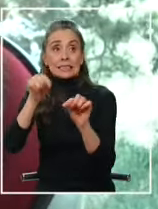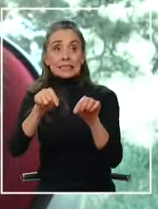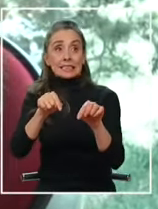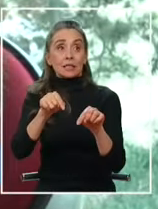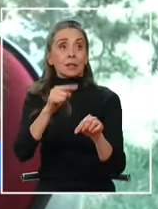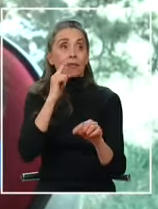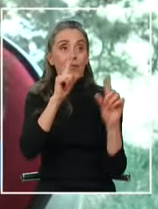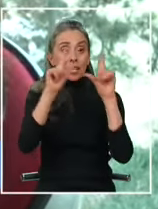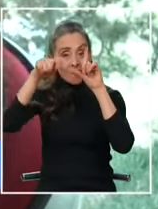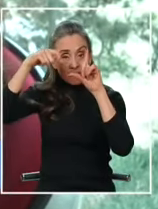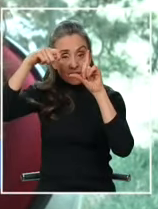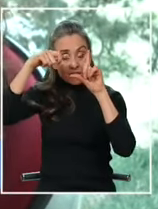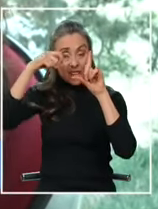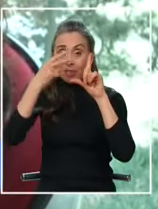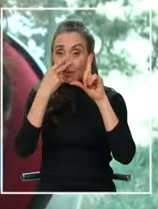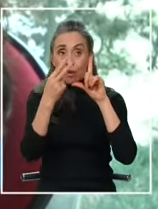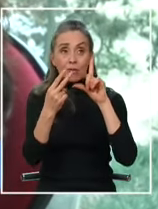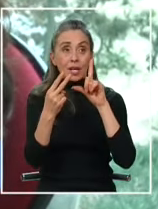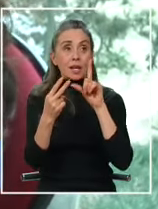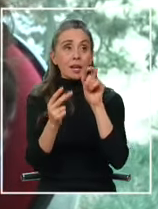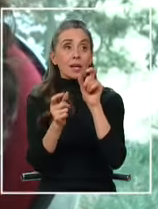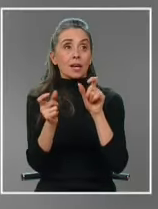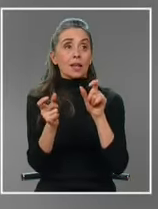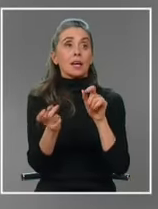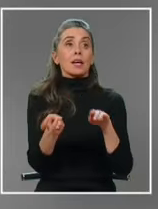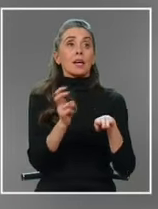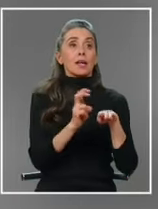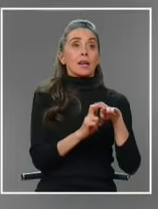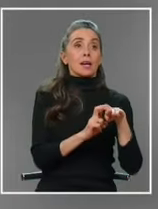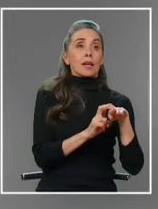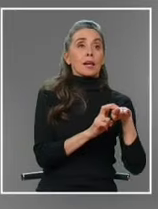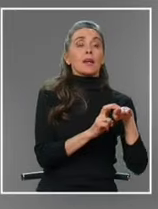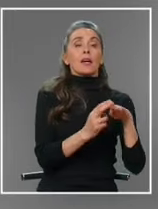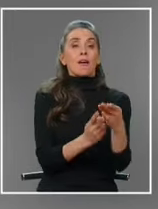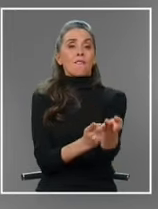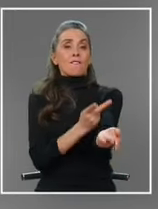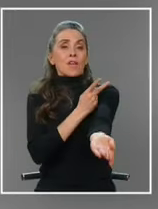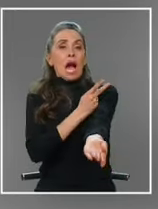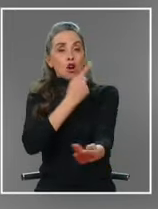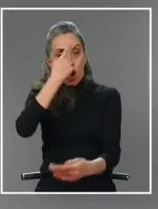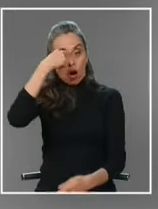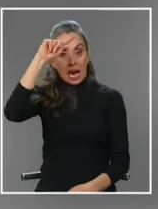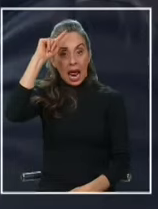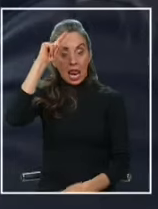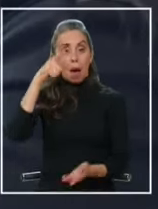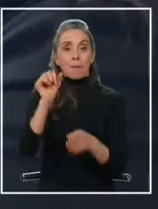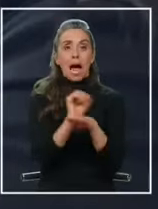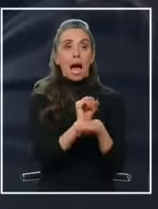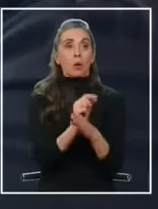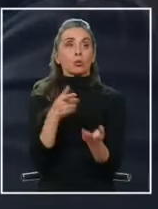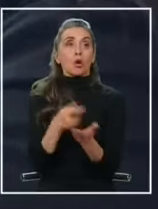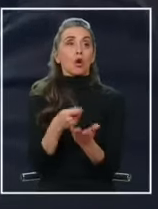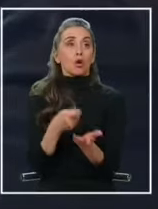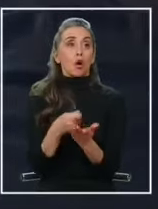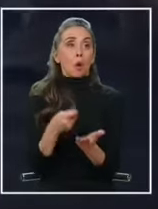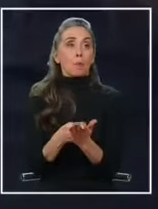aquí en esta imagen nosotros los podemos apreciar en un viaje que ellos realizaron a Calama con la finalidad de adquirir más